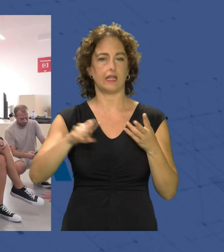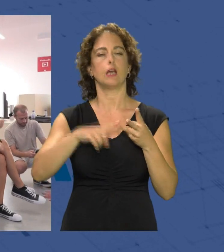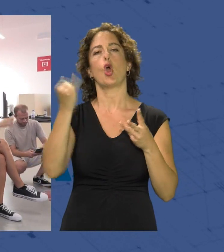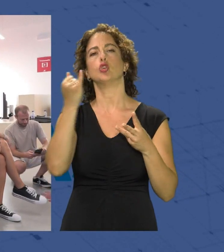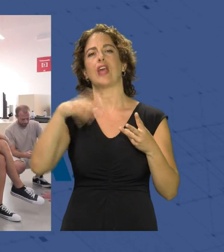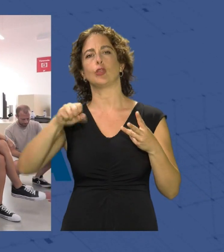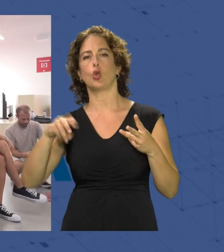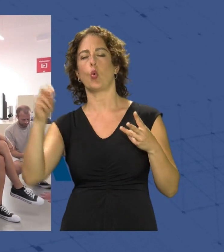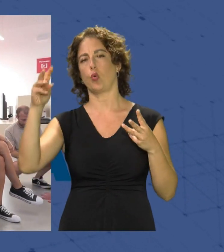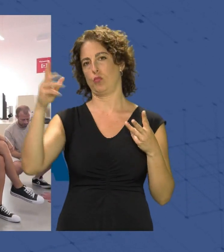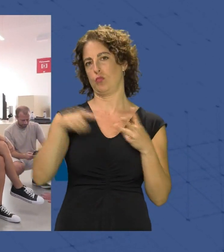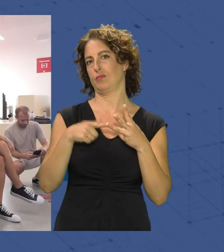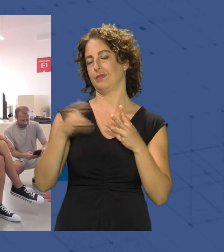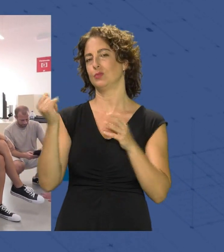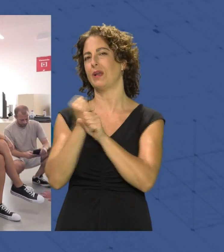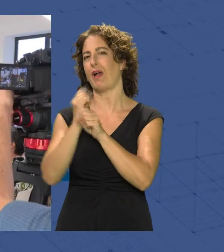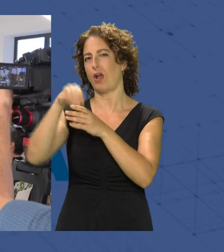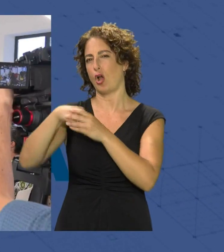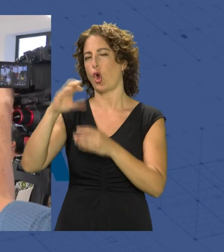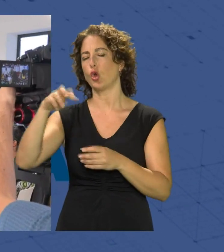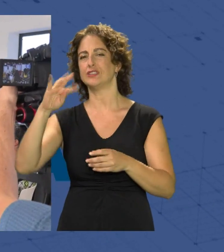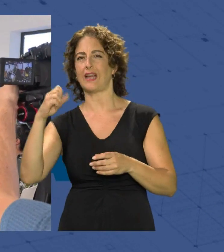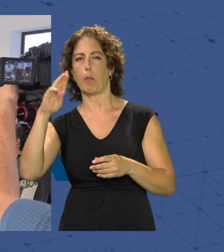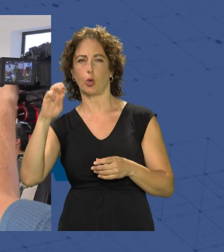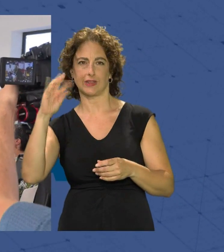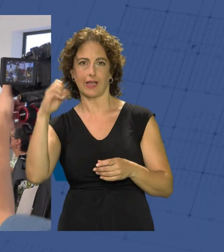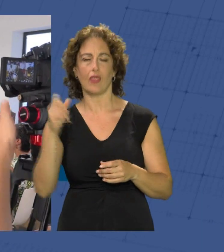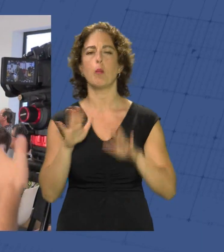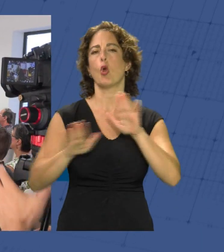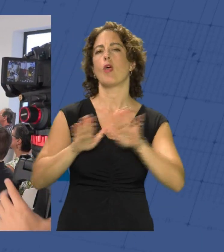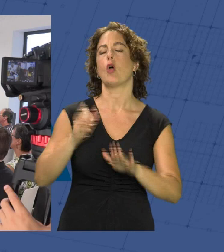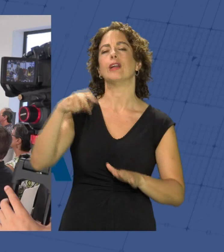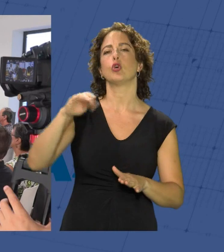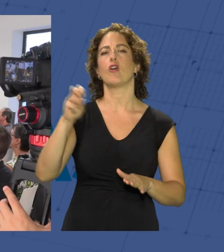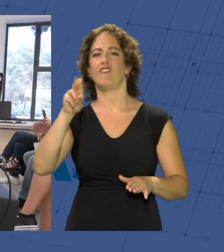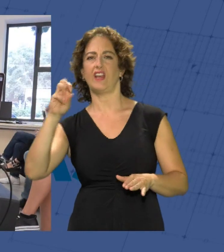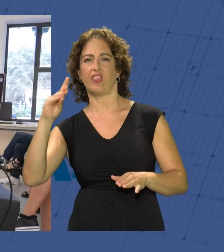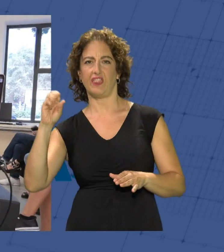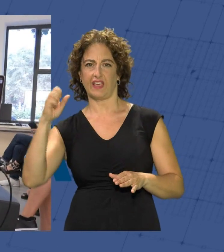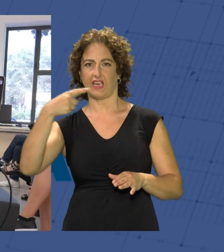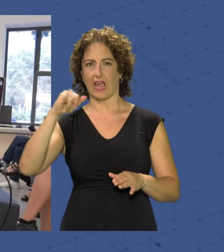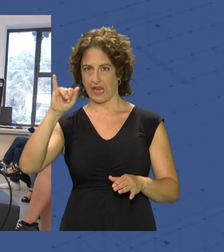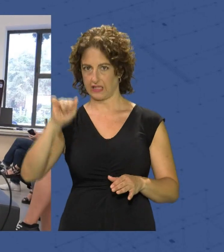Holgado fotógrafo de Contraportada y Almería Noticias fue moderado por Antonio Verde Gaia cofundador de Contraportada